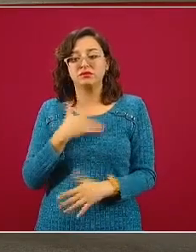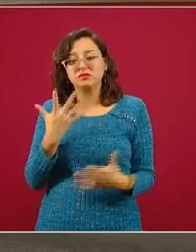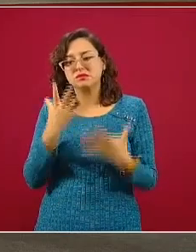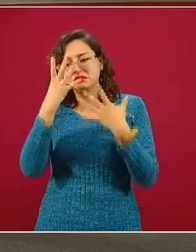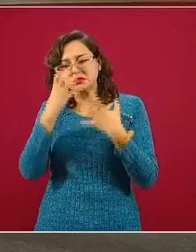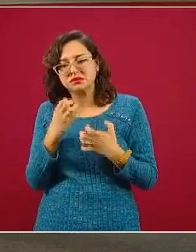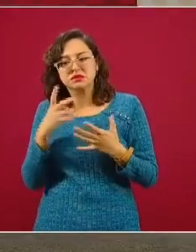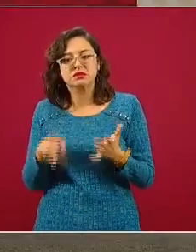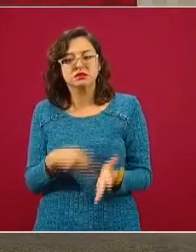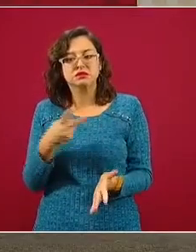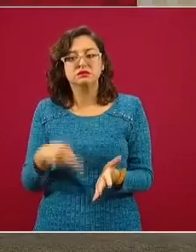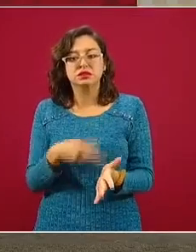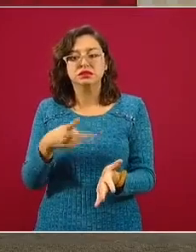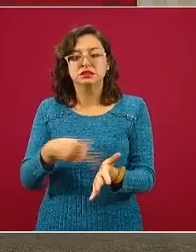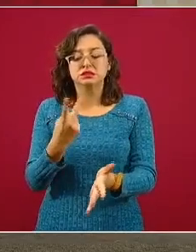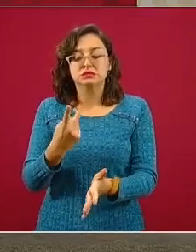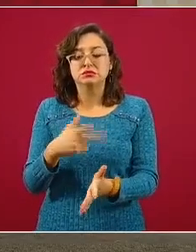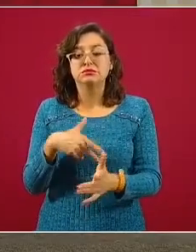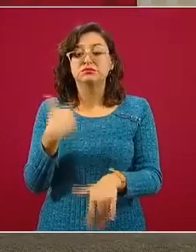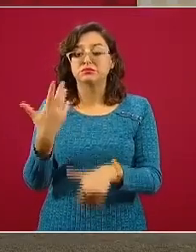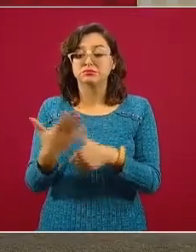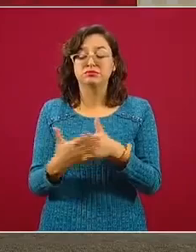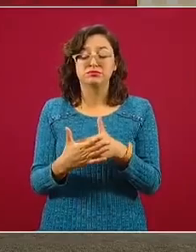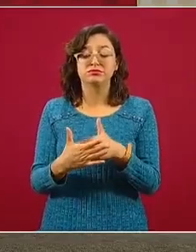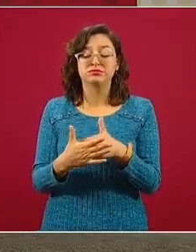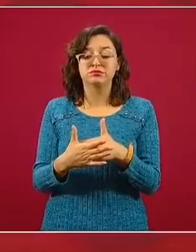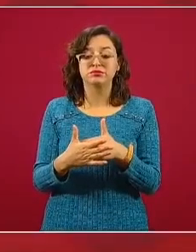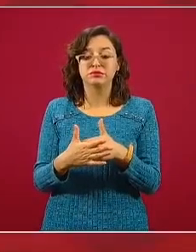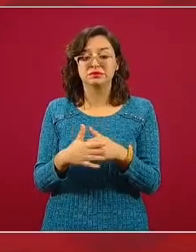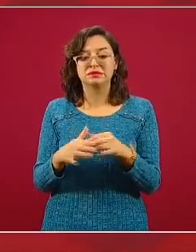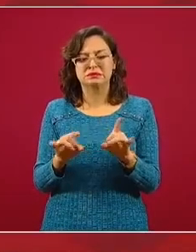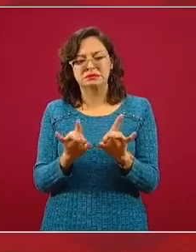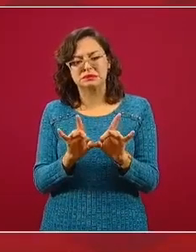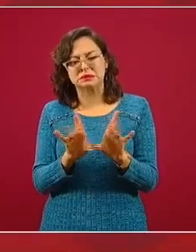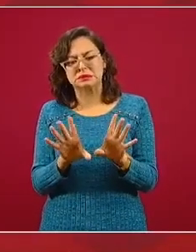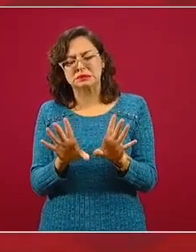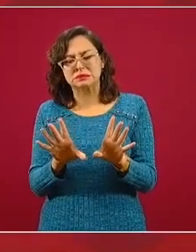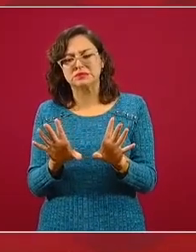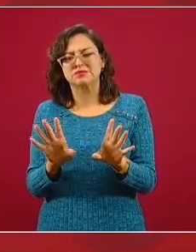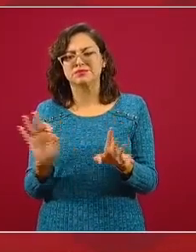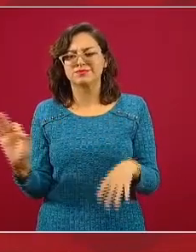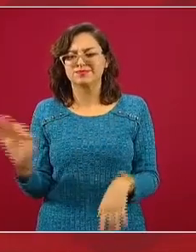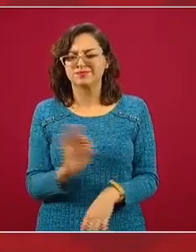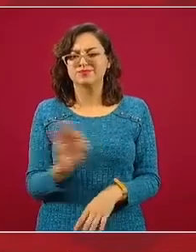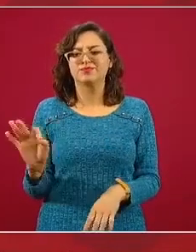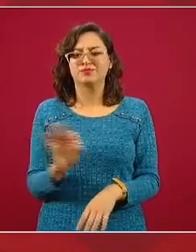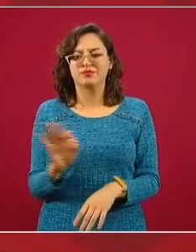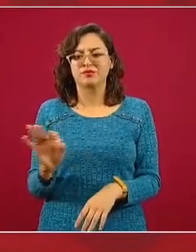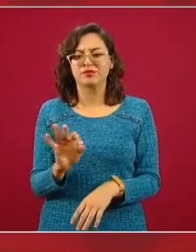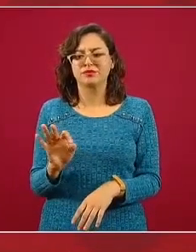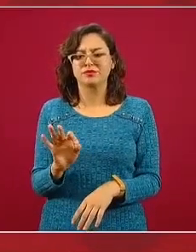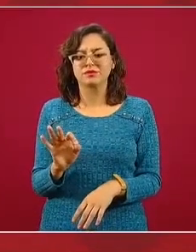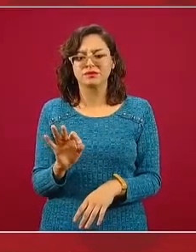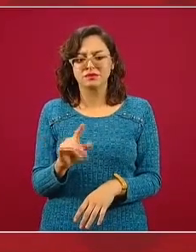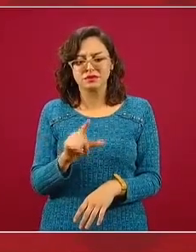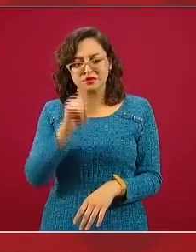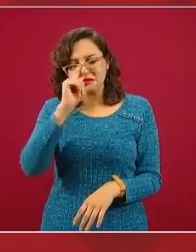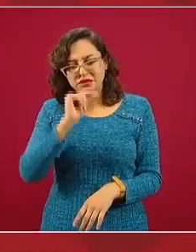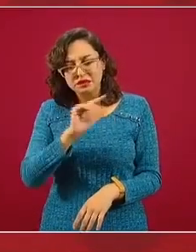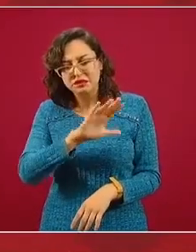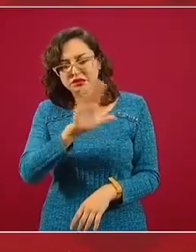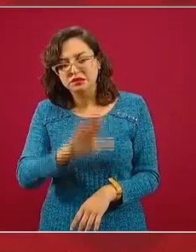depresivo, se podría precipitar o profundizar, según sea el caso, a partir de la pérdida.